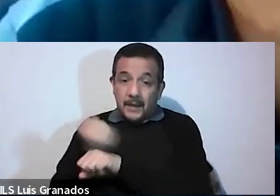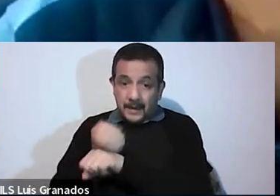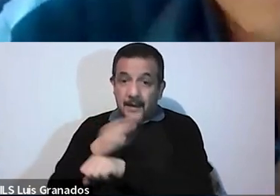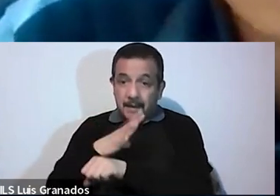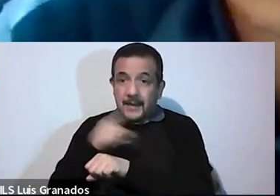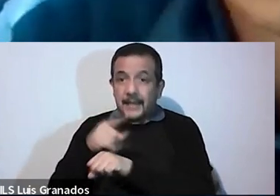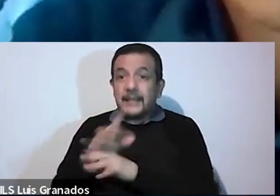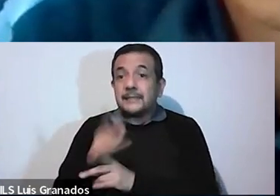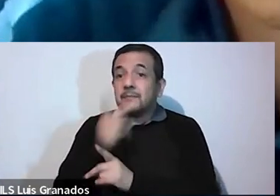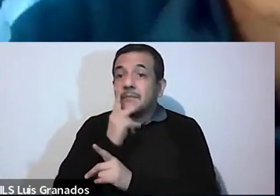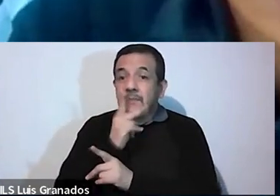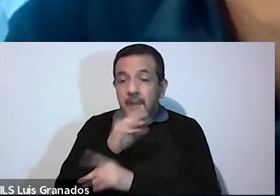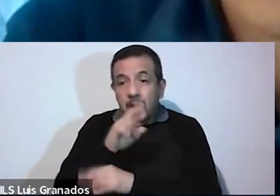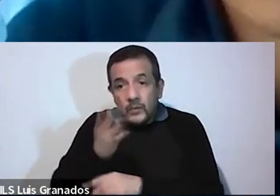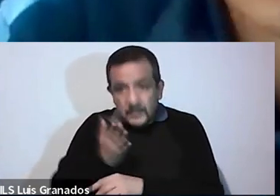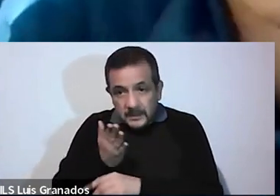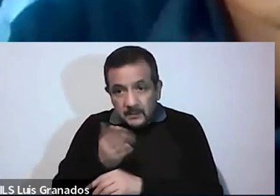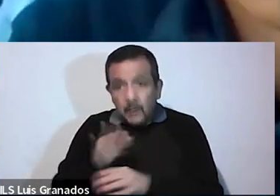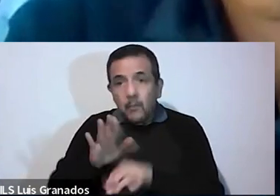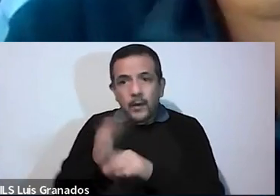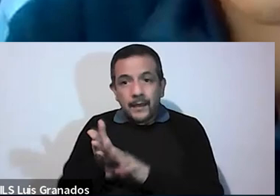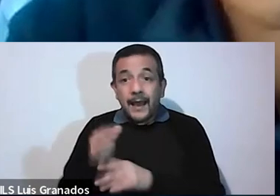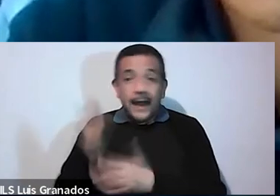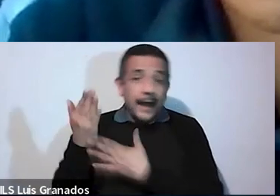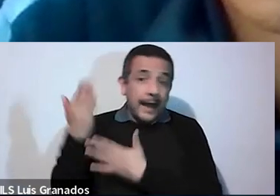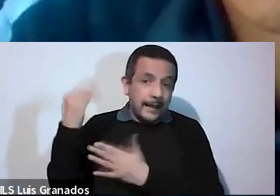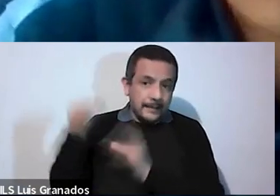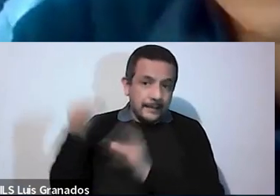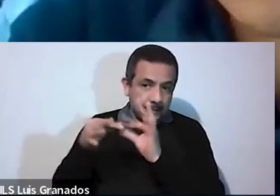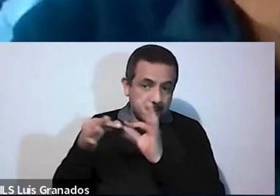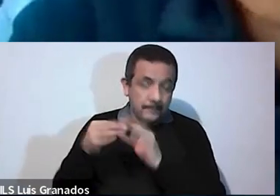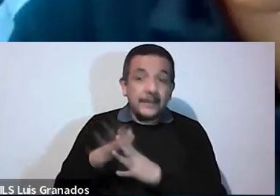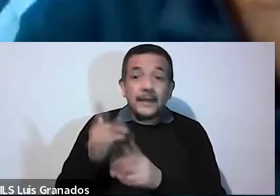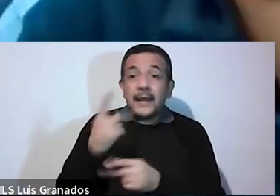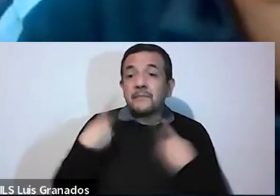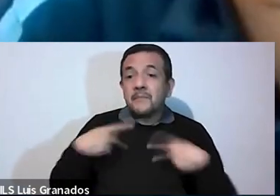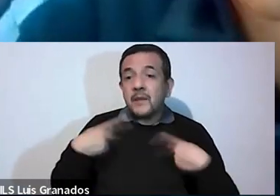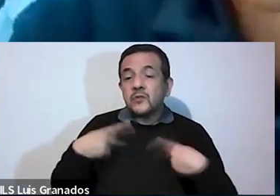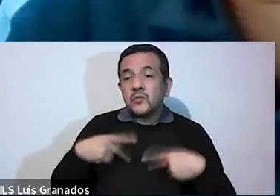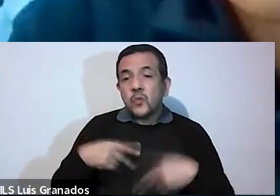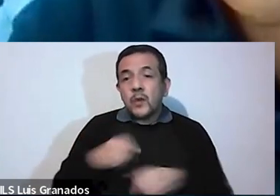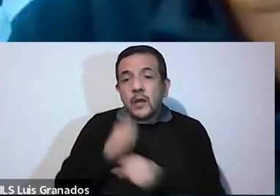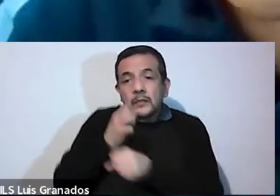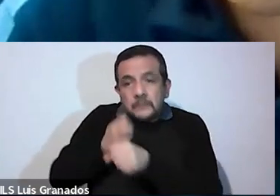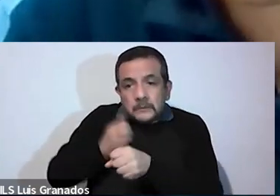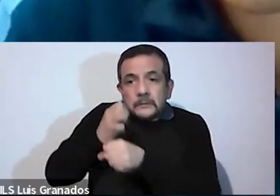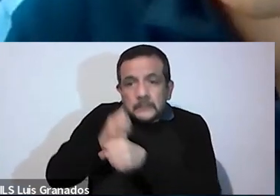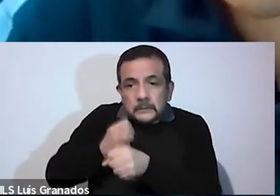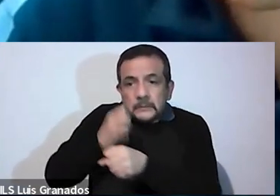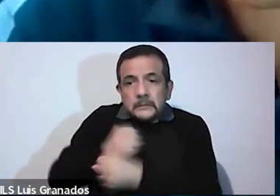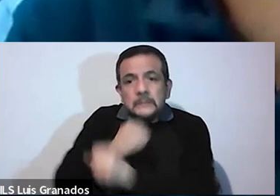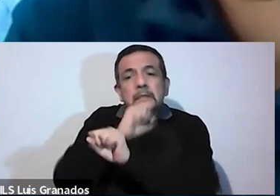los esclavos eran los que andaban descalzos y los calzados pues los que tenían libertad, y